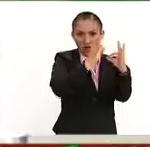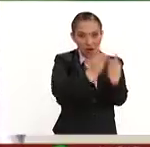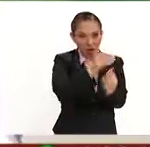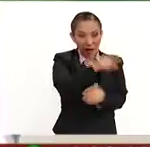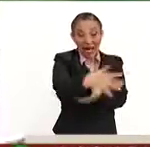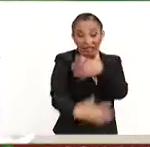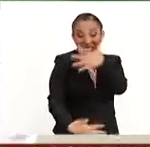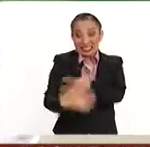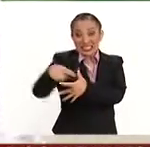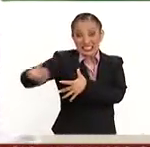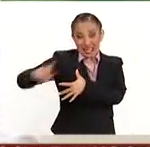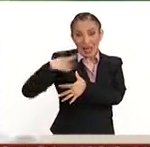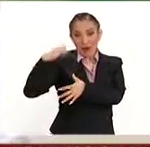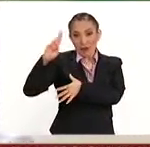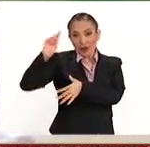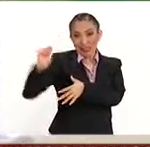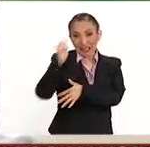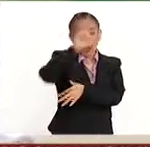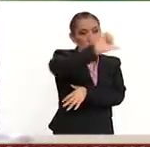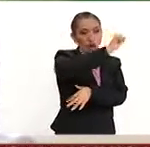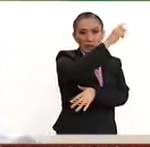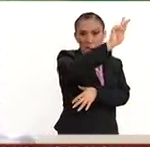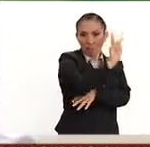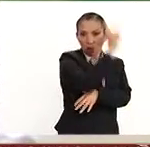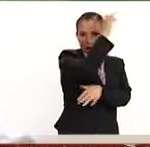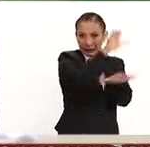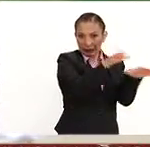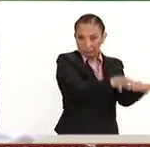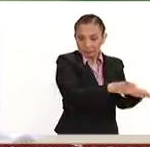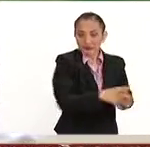15 de ellas universidades tecnológicas y el resto politécnicas.